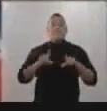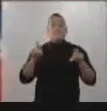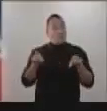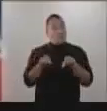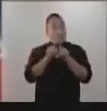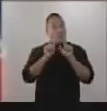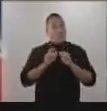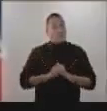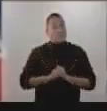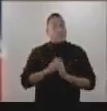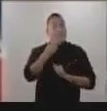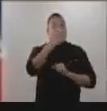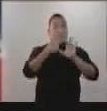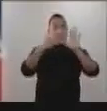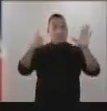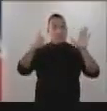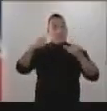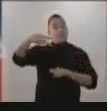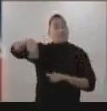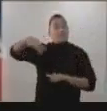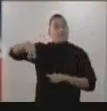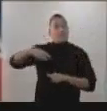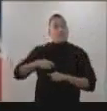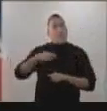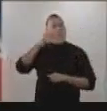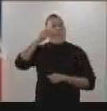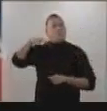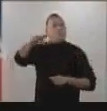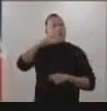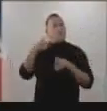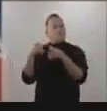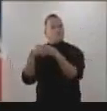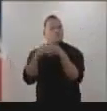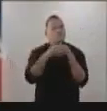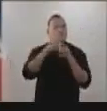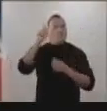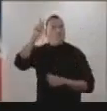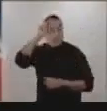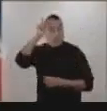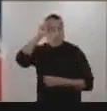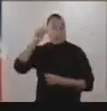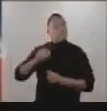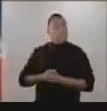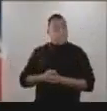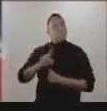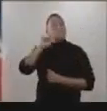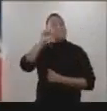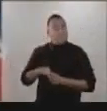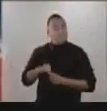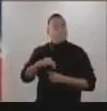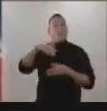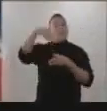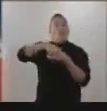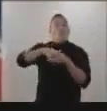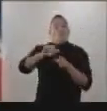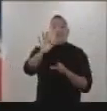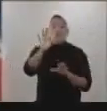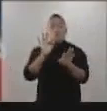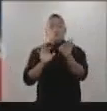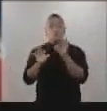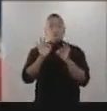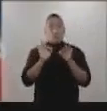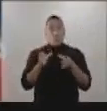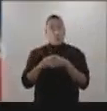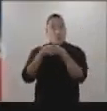forma, el 26 de noviembre los pueblos y las comunidades indígenas elegirán